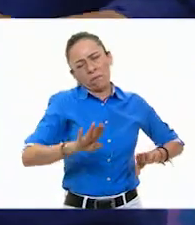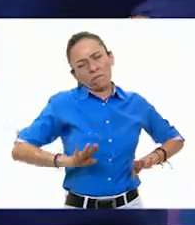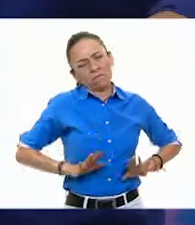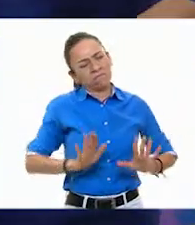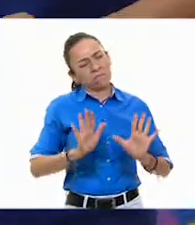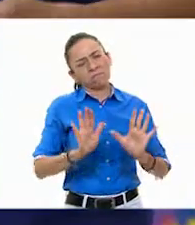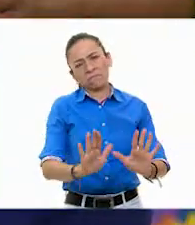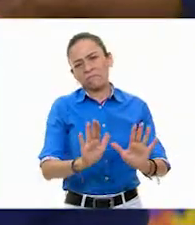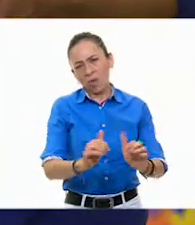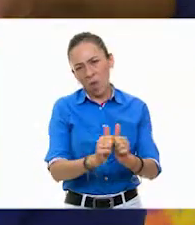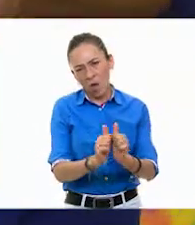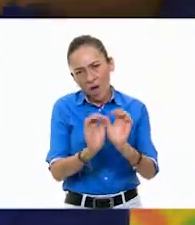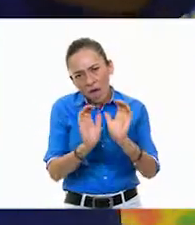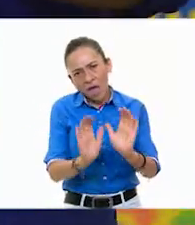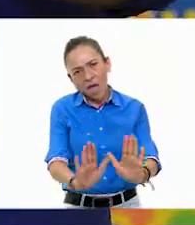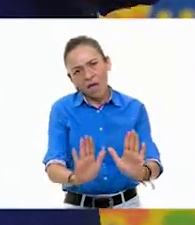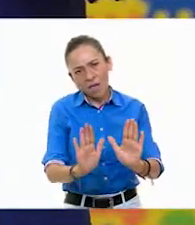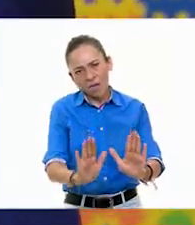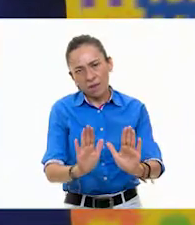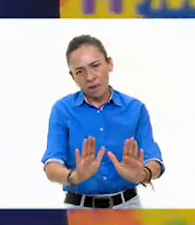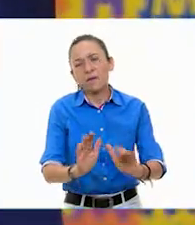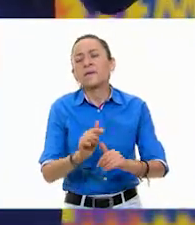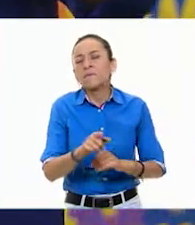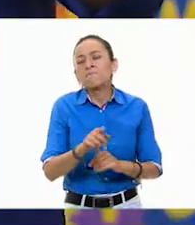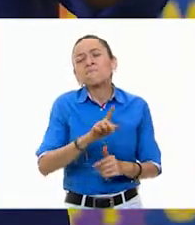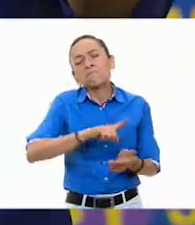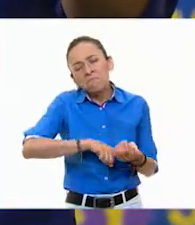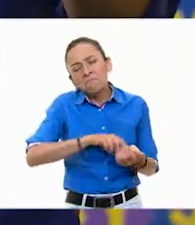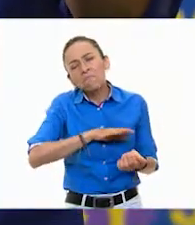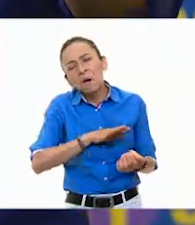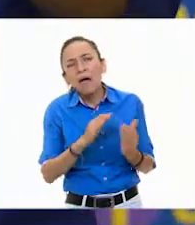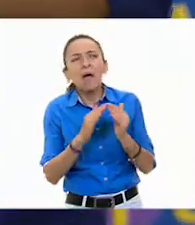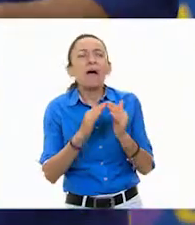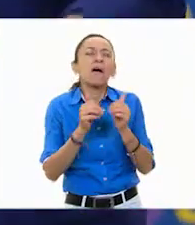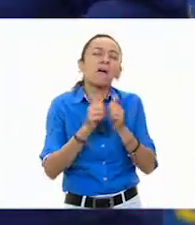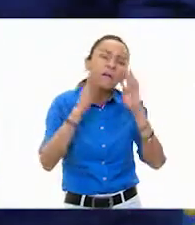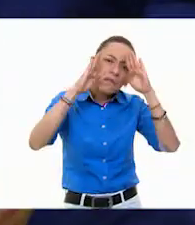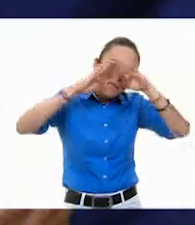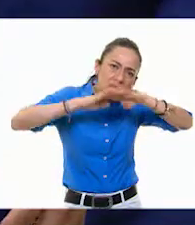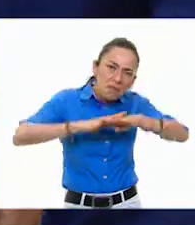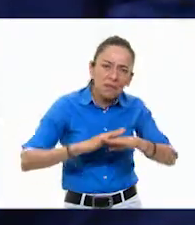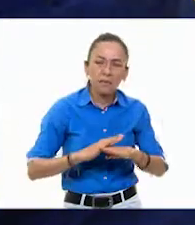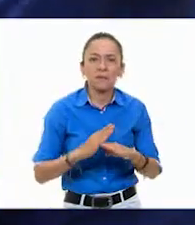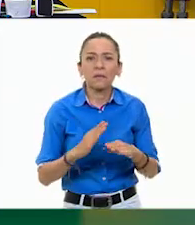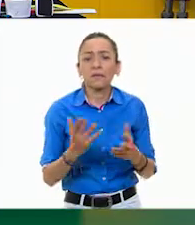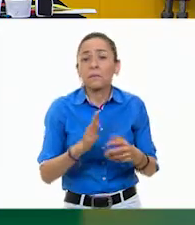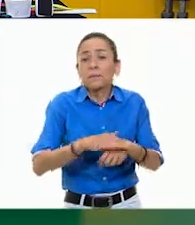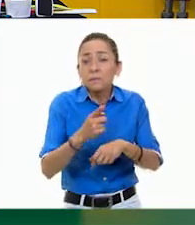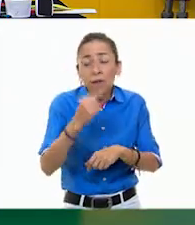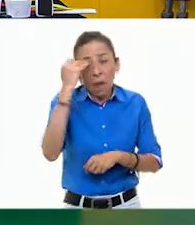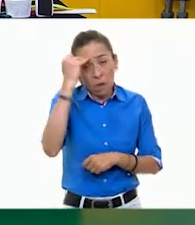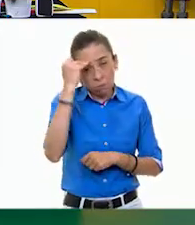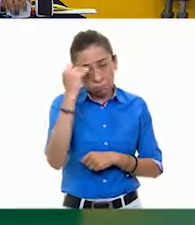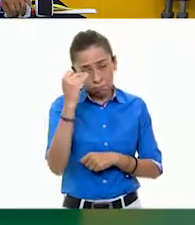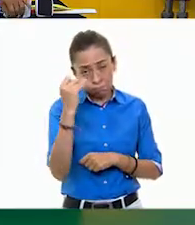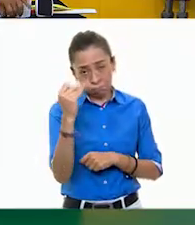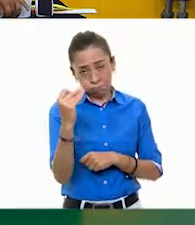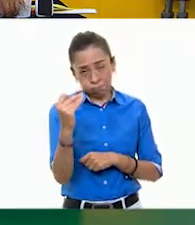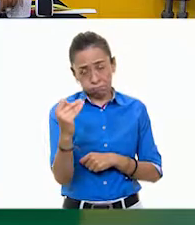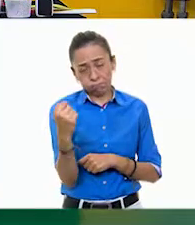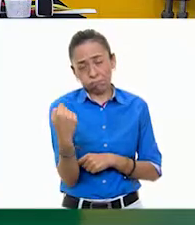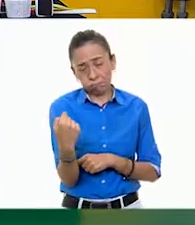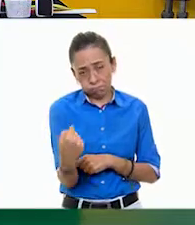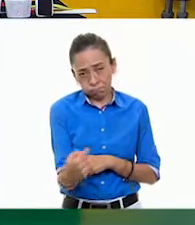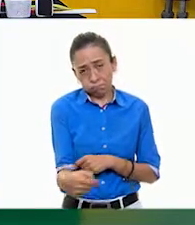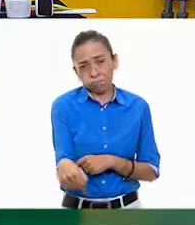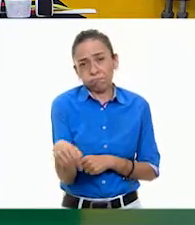ustedes lo van a hacer allá en casa porque esto es con mucho tiempo. Y ustedes allá en casita vayan tomando nota de cómo podemos